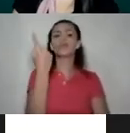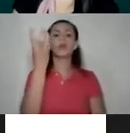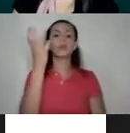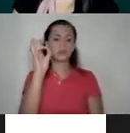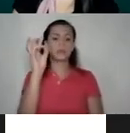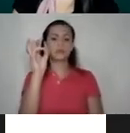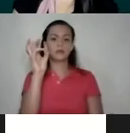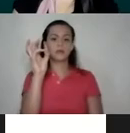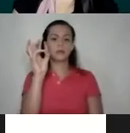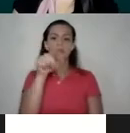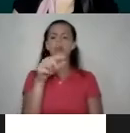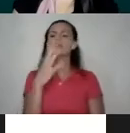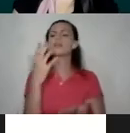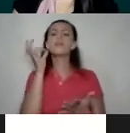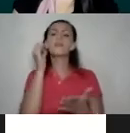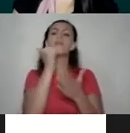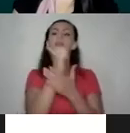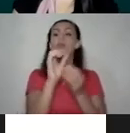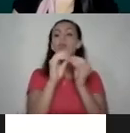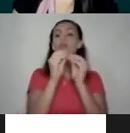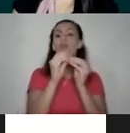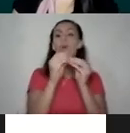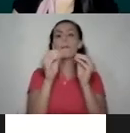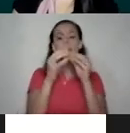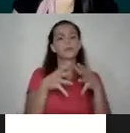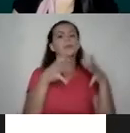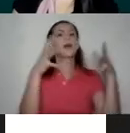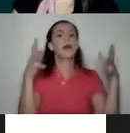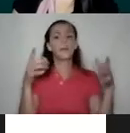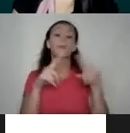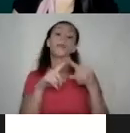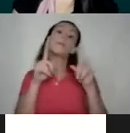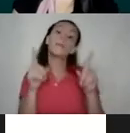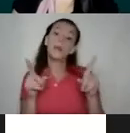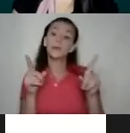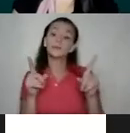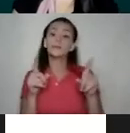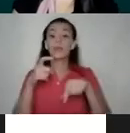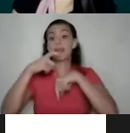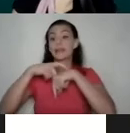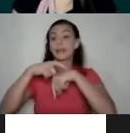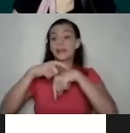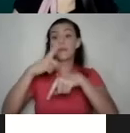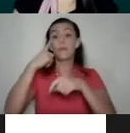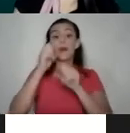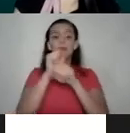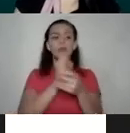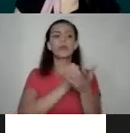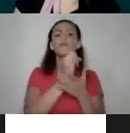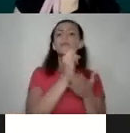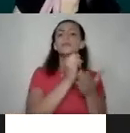¿Qué es lo que sucede con los femicidios? Que el número de femicidios es mucho más alto. Pero el tiempo que se lleva para hacer la investigación,